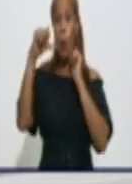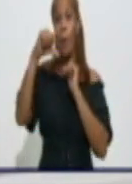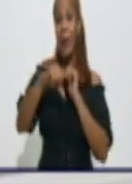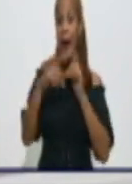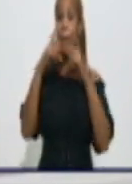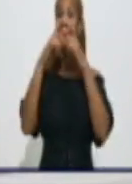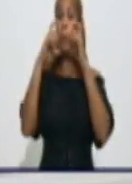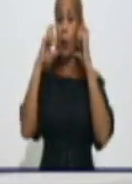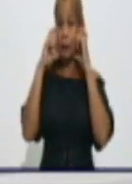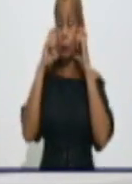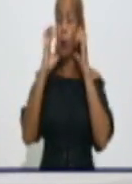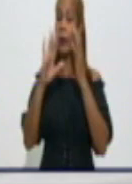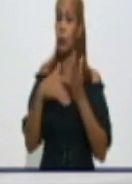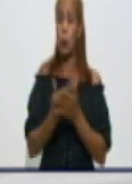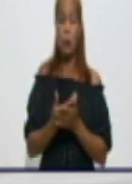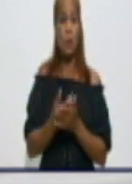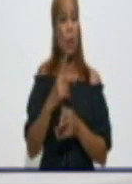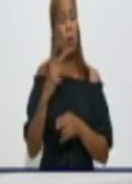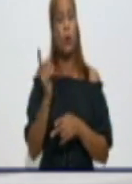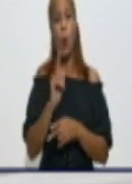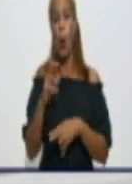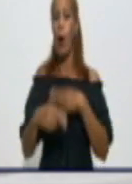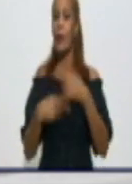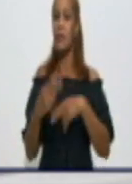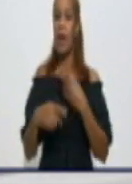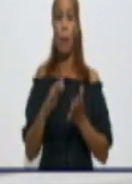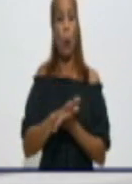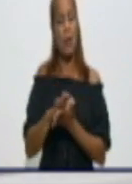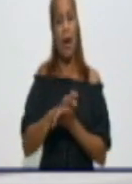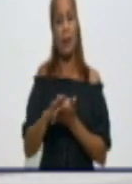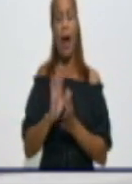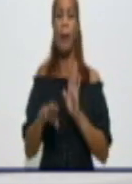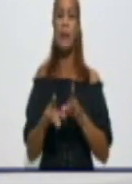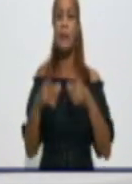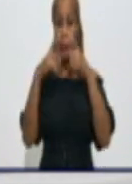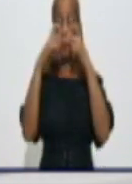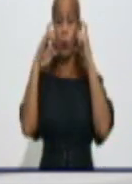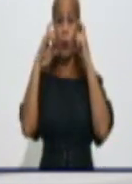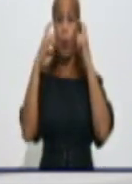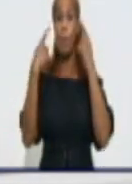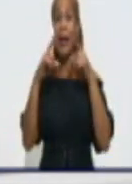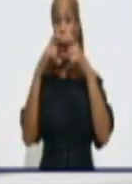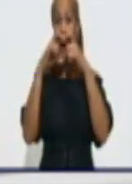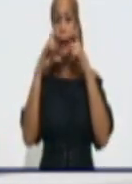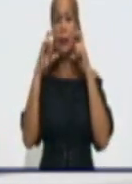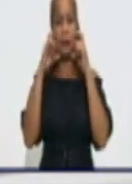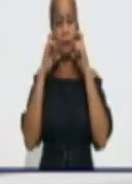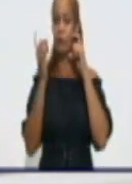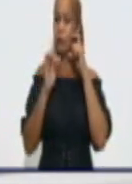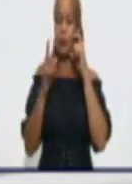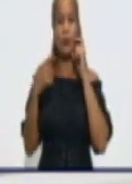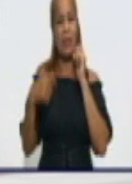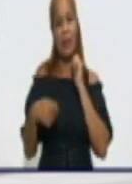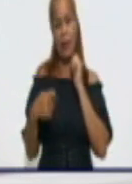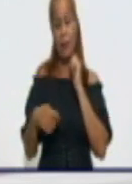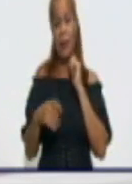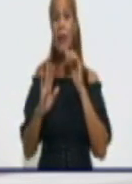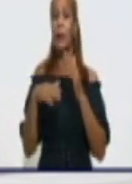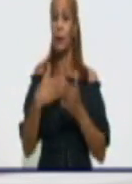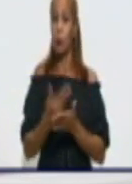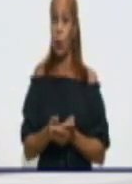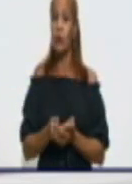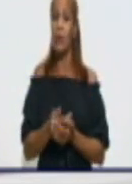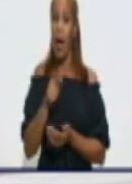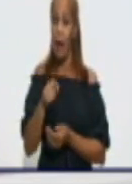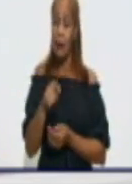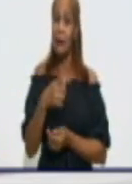No hacemos nada contra el nasobuco aquí, en la barbilla o en el cuello, no estamos cumpliendo con ninguna medida y nos estamos exponiendo